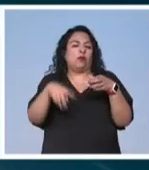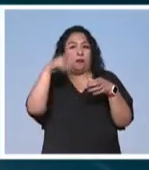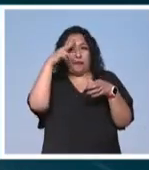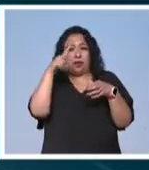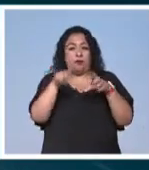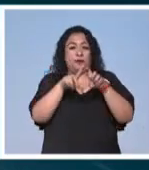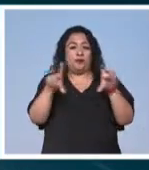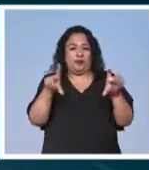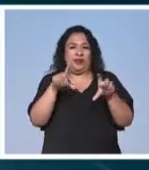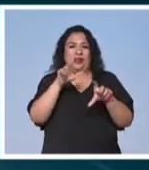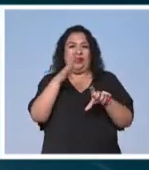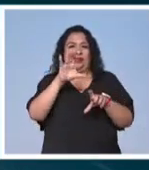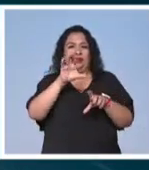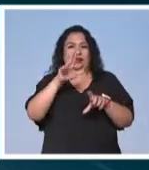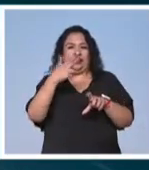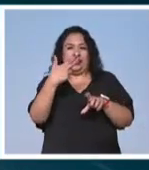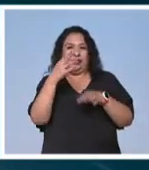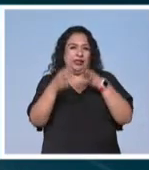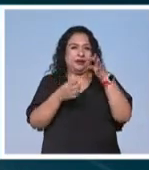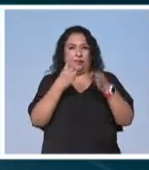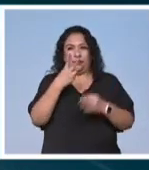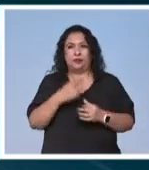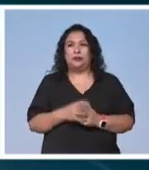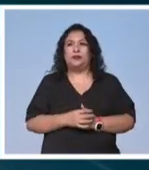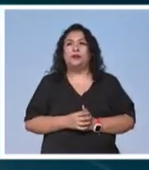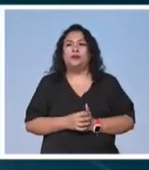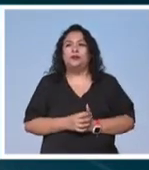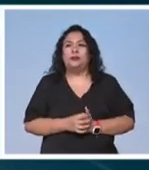y texto de César H. Meléndez Noticias 22.